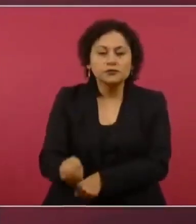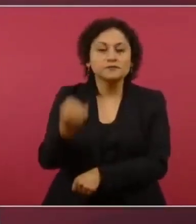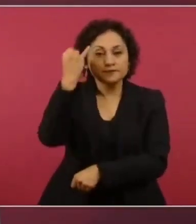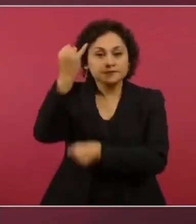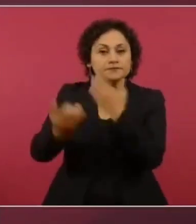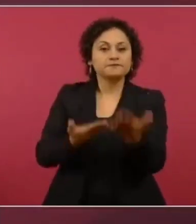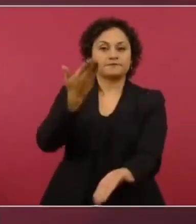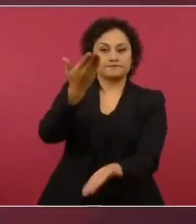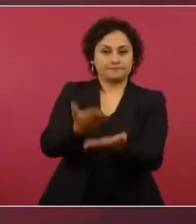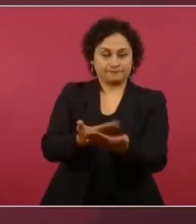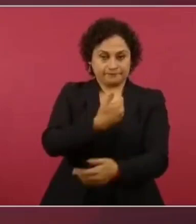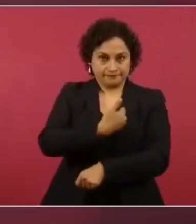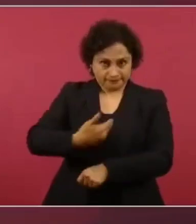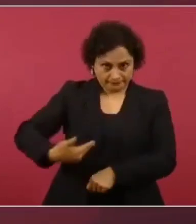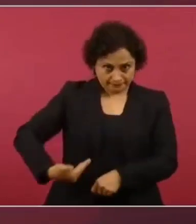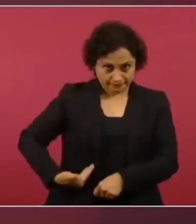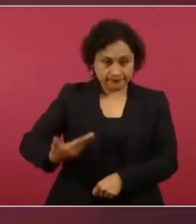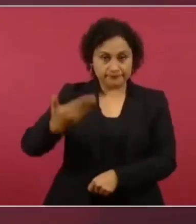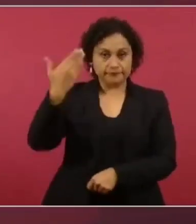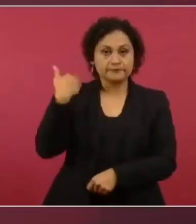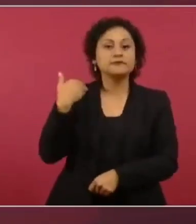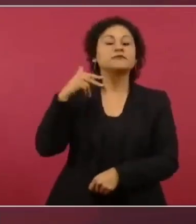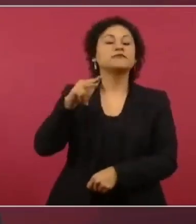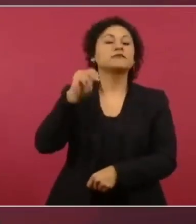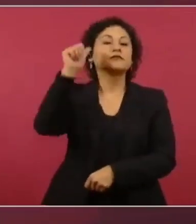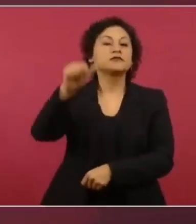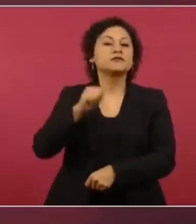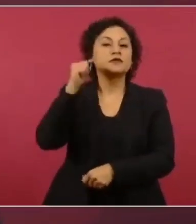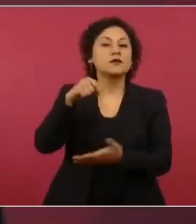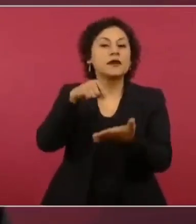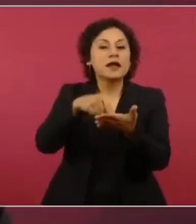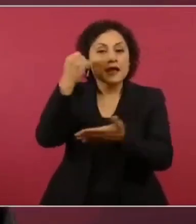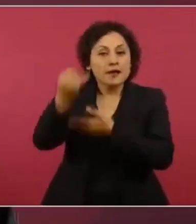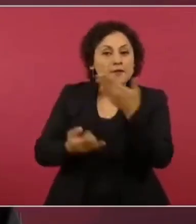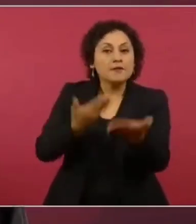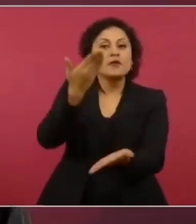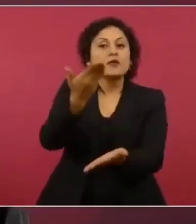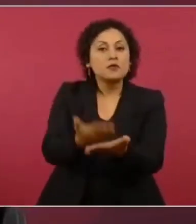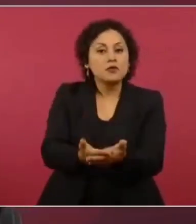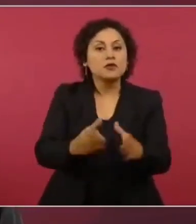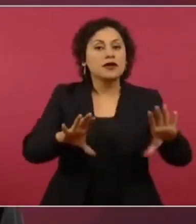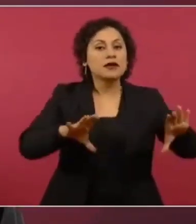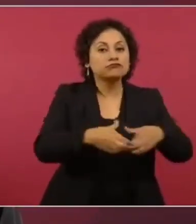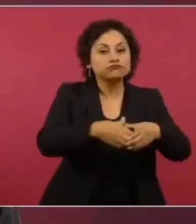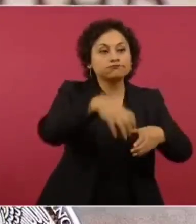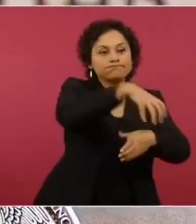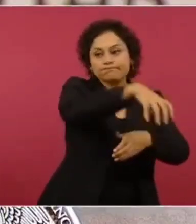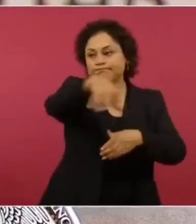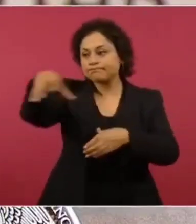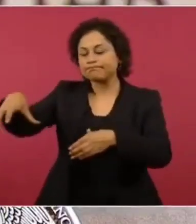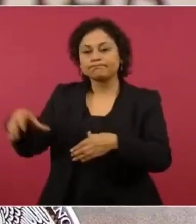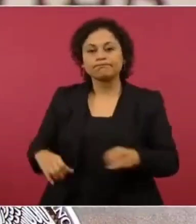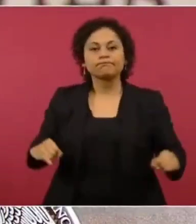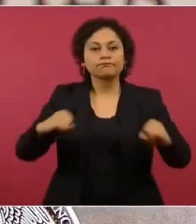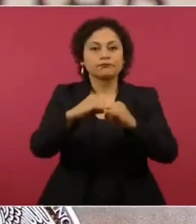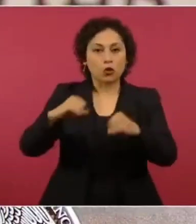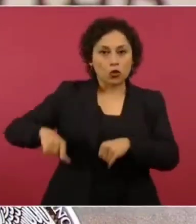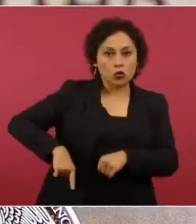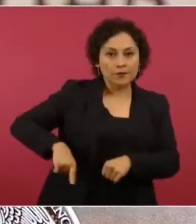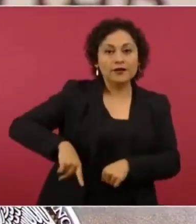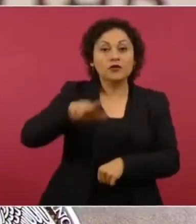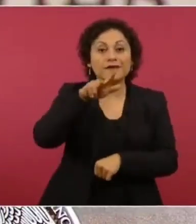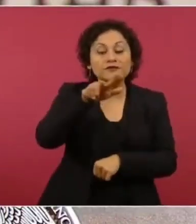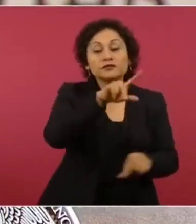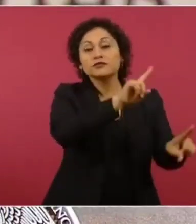de abril propone eliminar o fusionar dieciocho instancias de la administración pública,